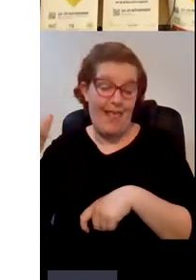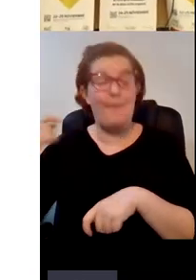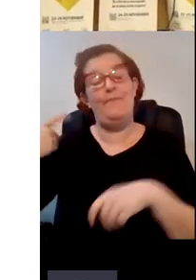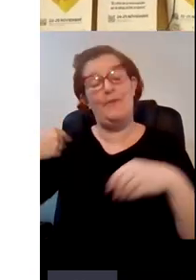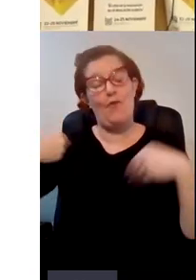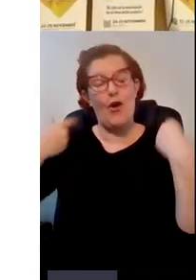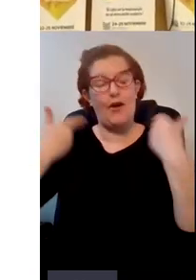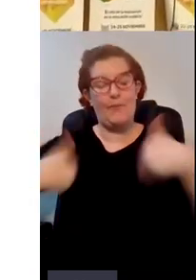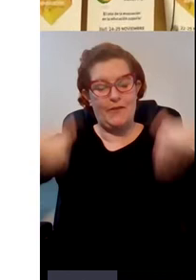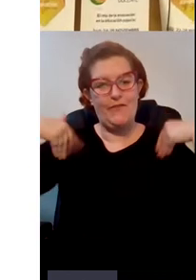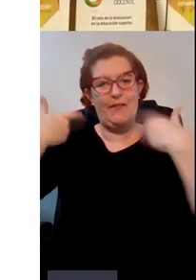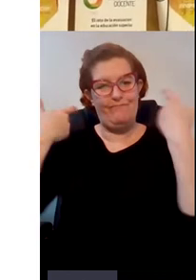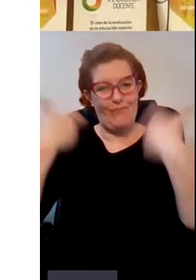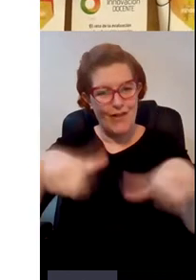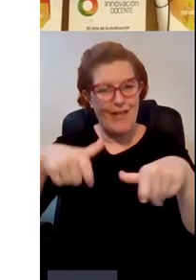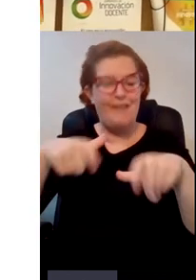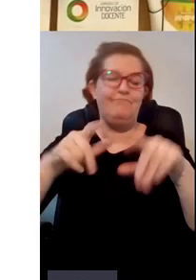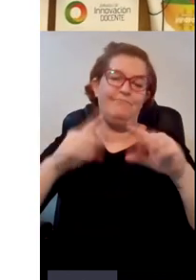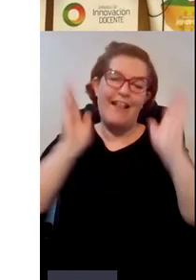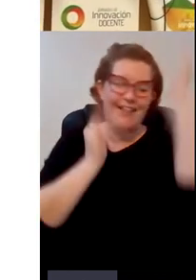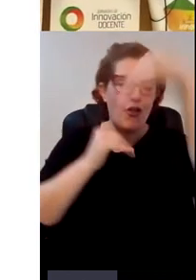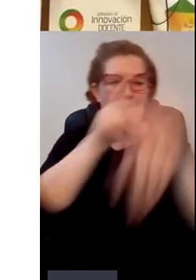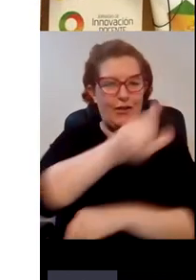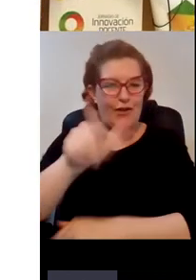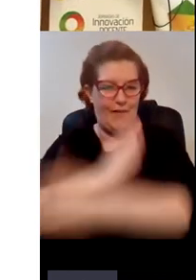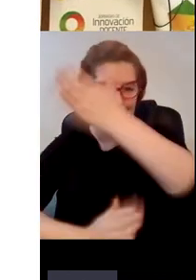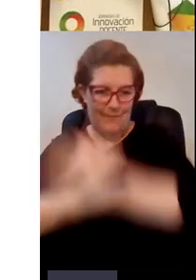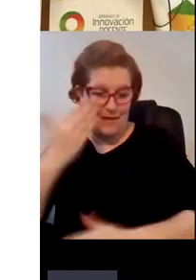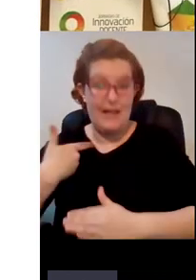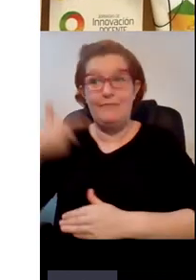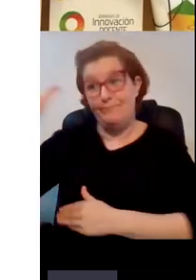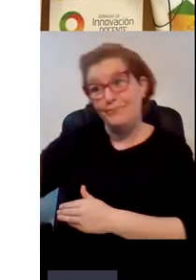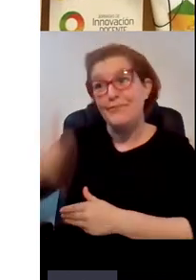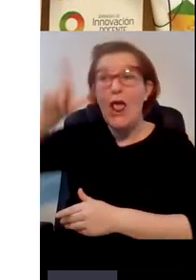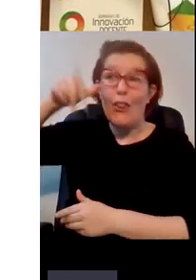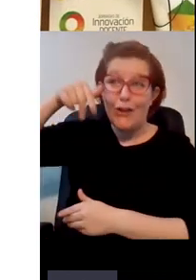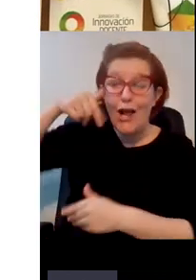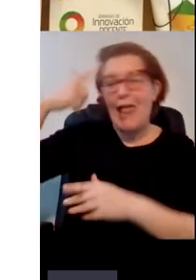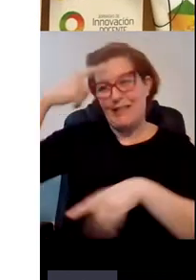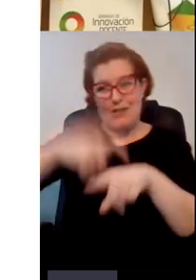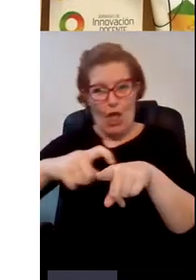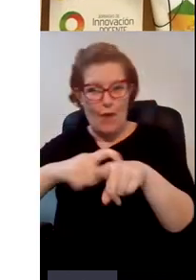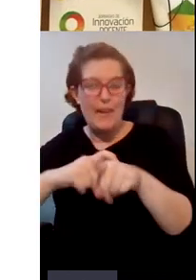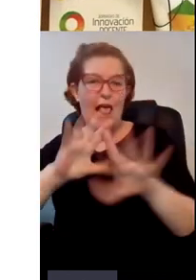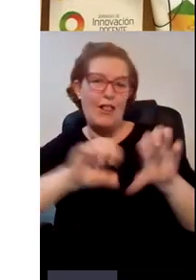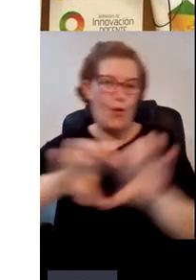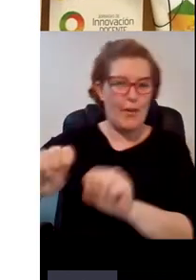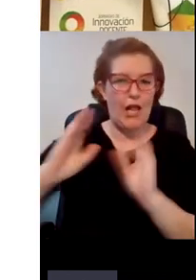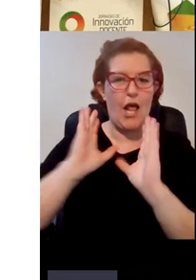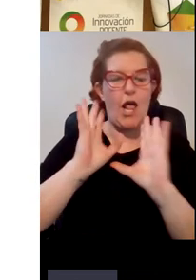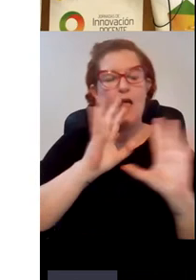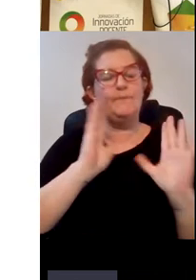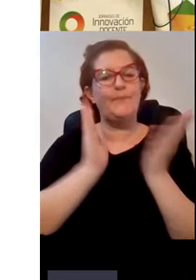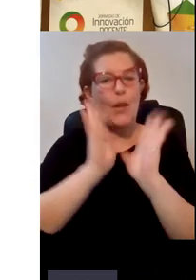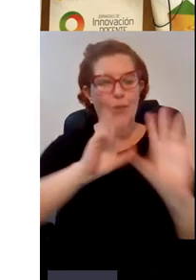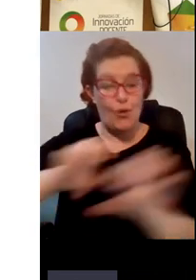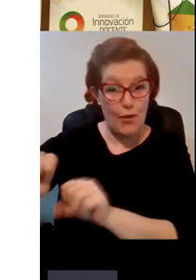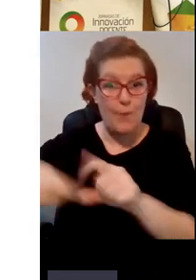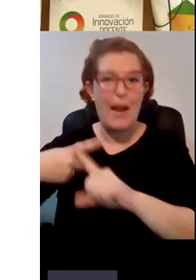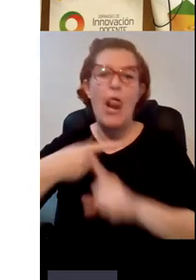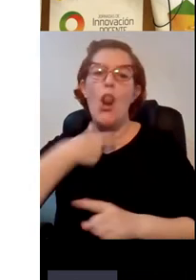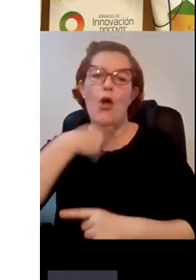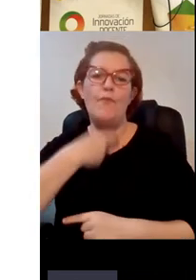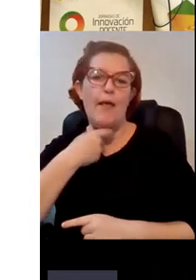educativas especiales. Es doctora en psicología, terapeuta cooperacional y logopera. La mayor parte de su vida laboral la ha